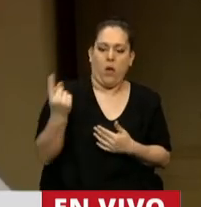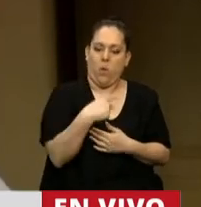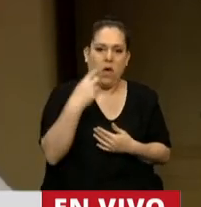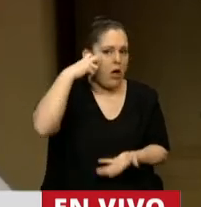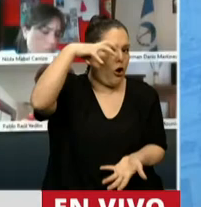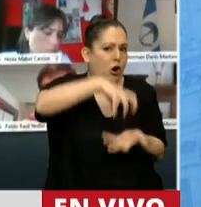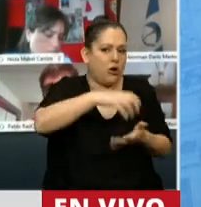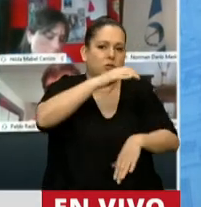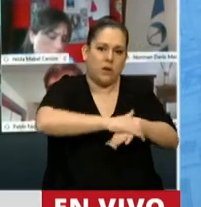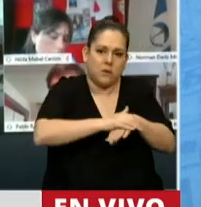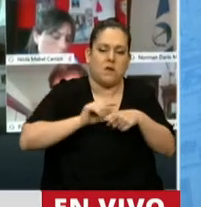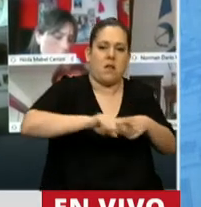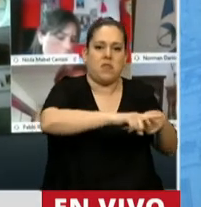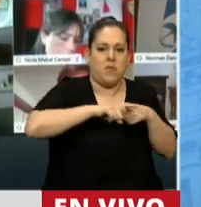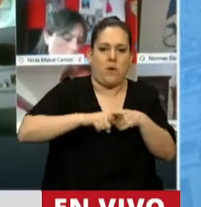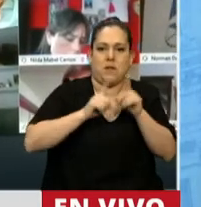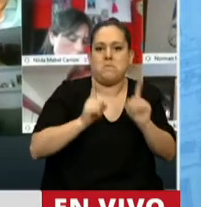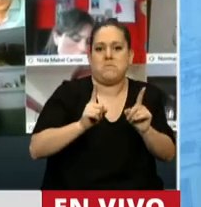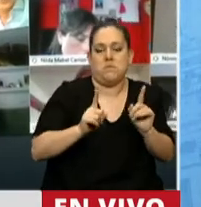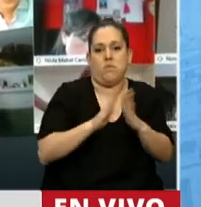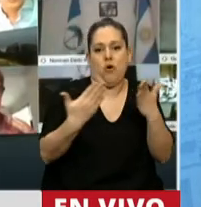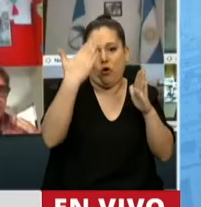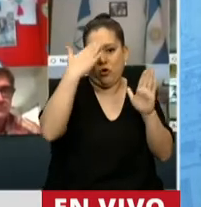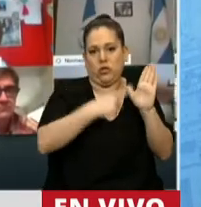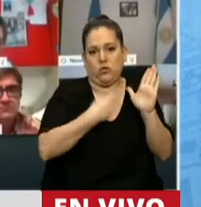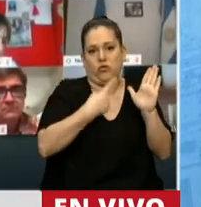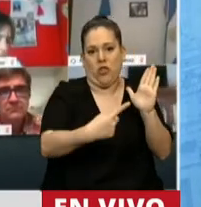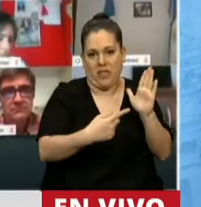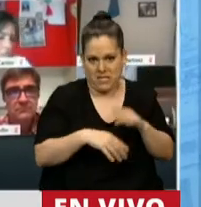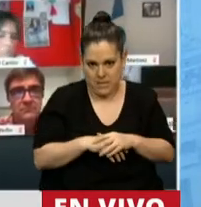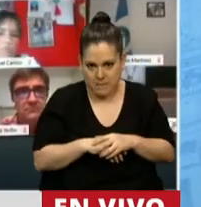Nación como originalmente lo prevé la Constitución Nacional.